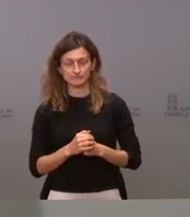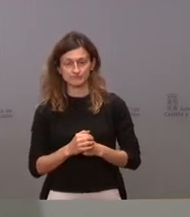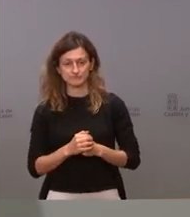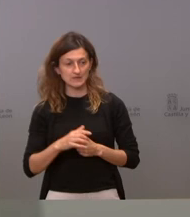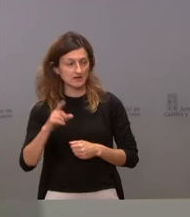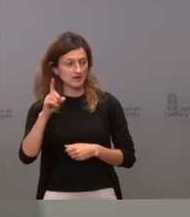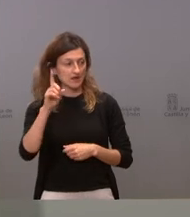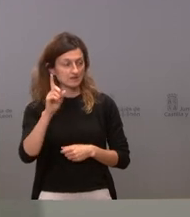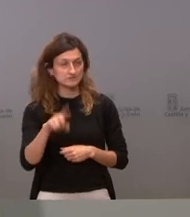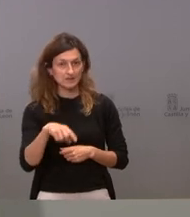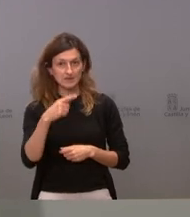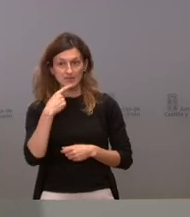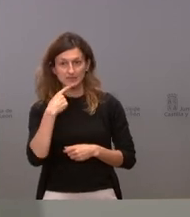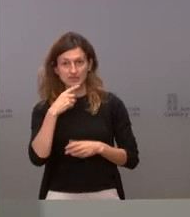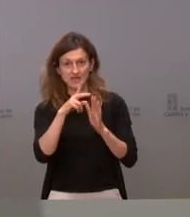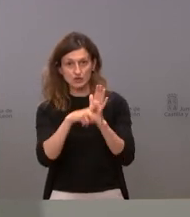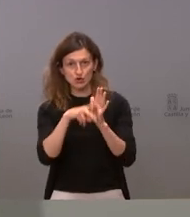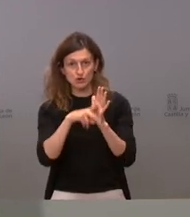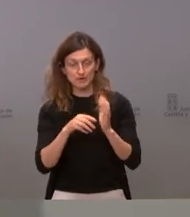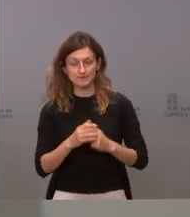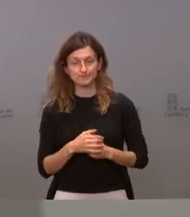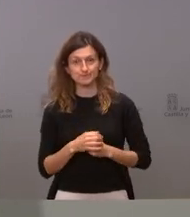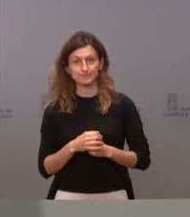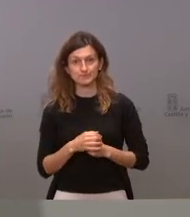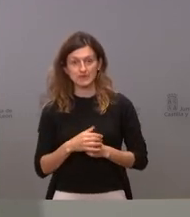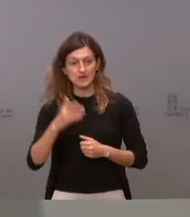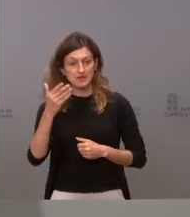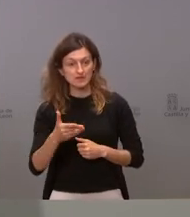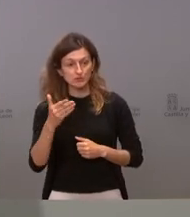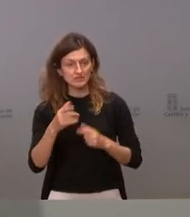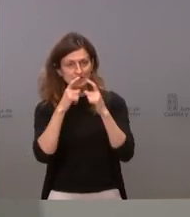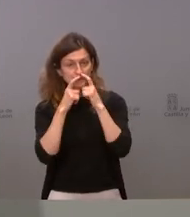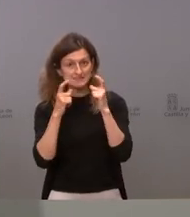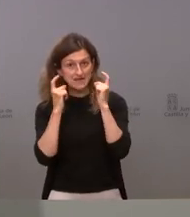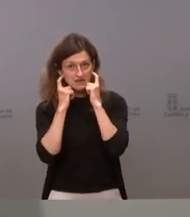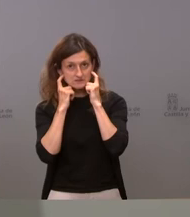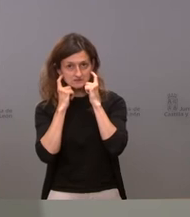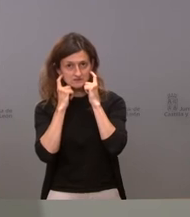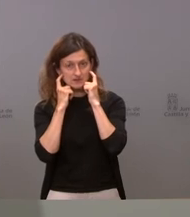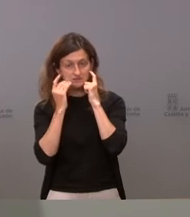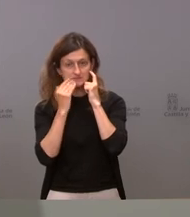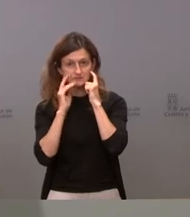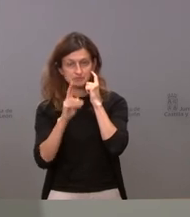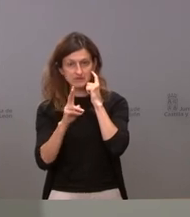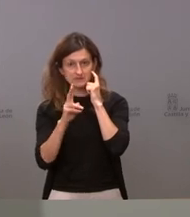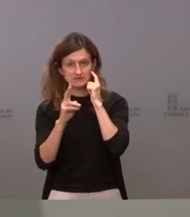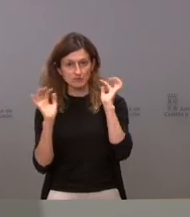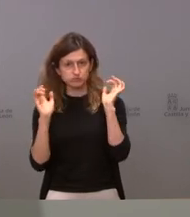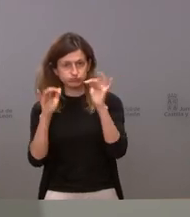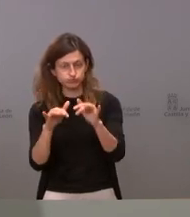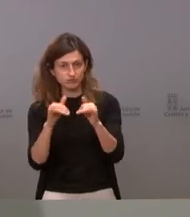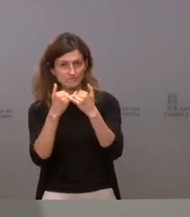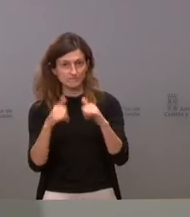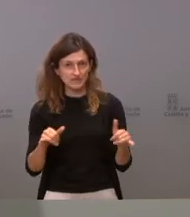en la propia norma es importante mantener la mascarilla siempre y cuando que haya eventos multitudinarios las